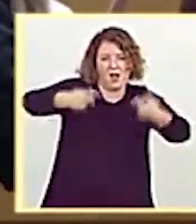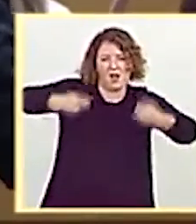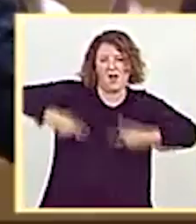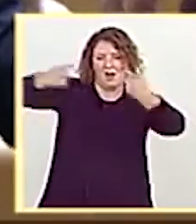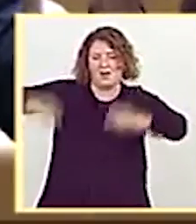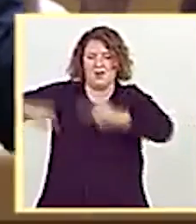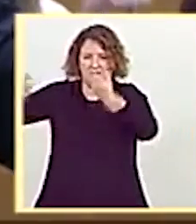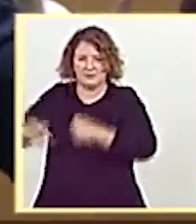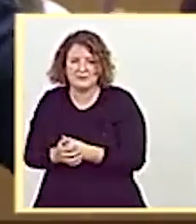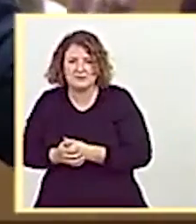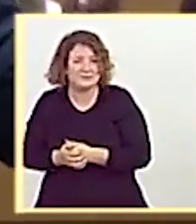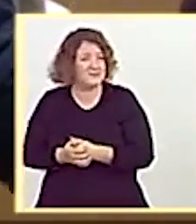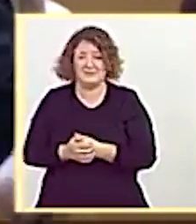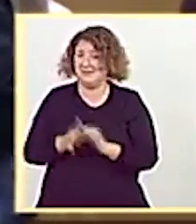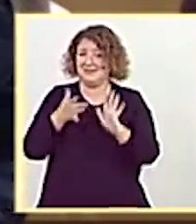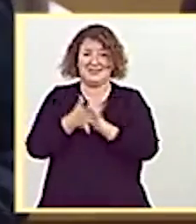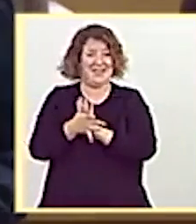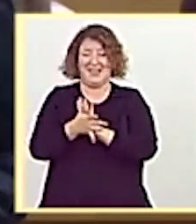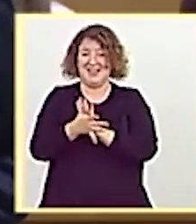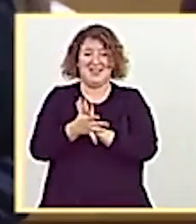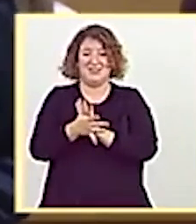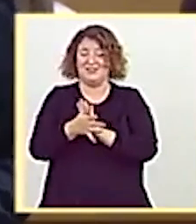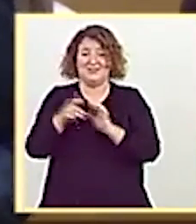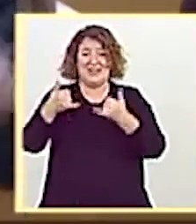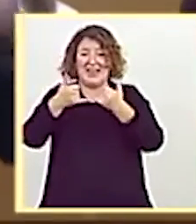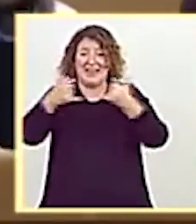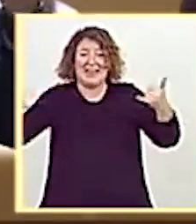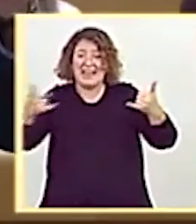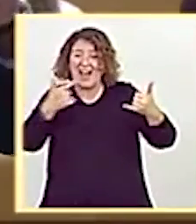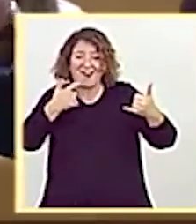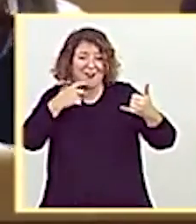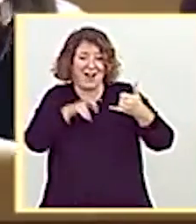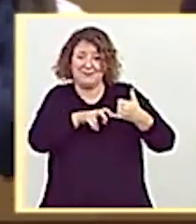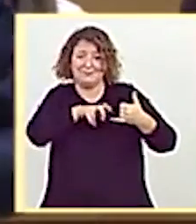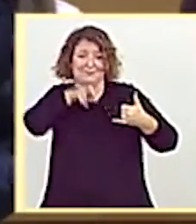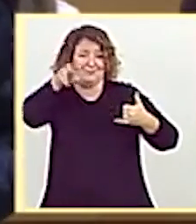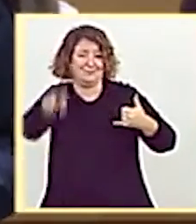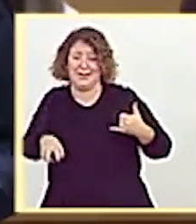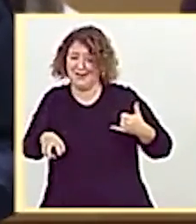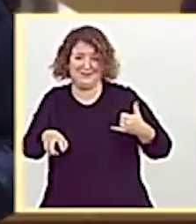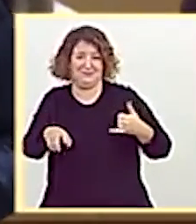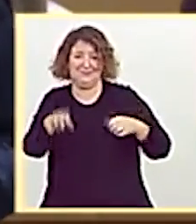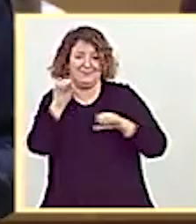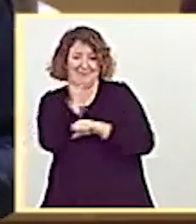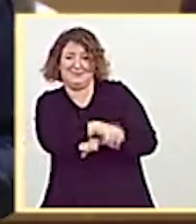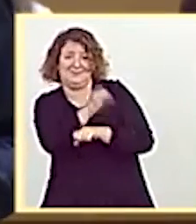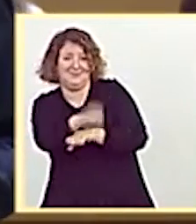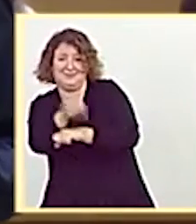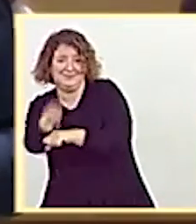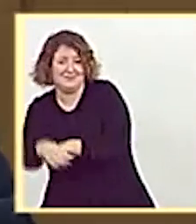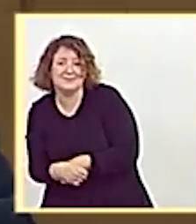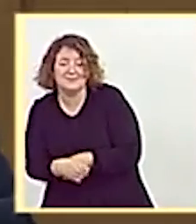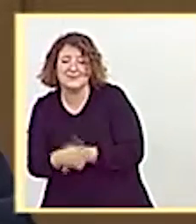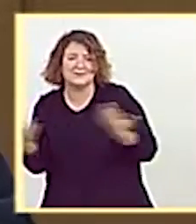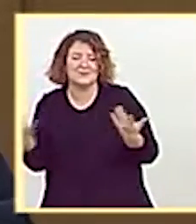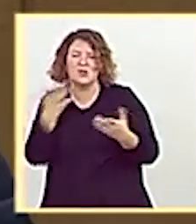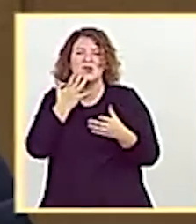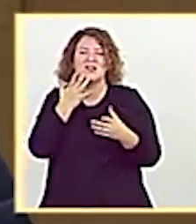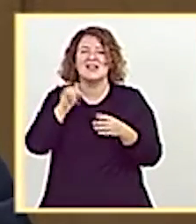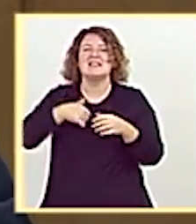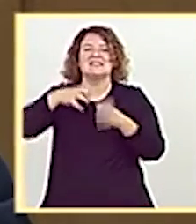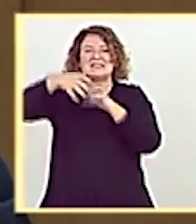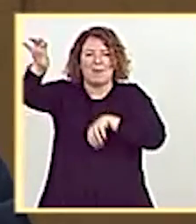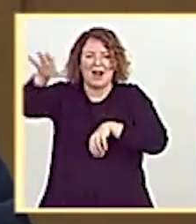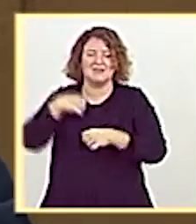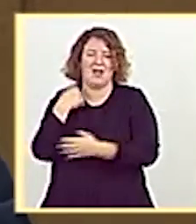traspasado ustedes todas las líneas rojas. Con la unidad de España, que han convertido una subasta en manos de los separatistas. Con la defensa de la